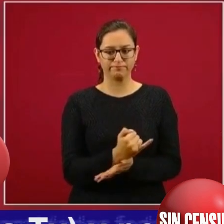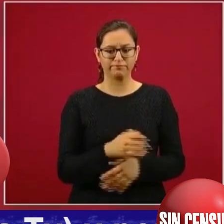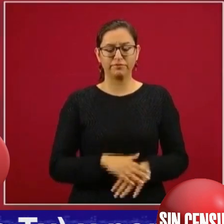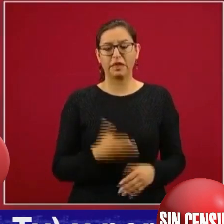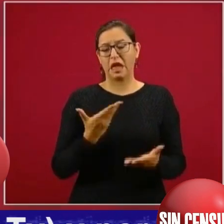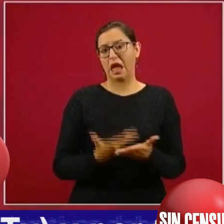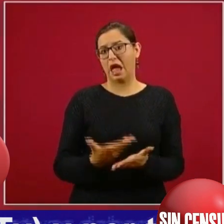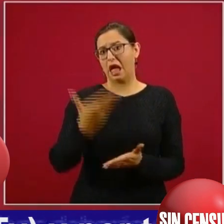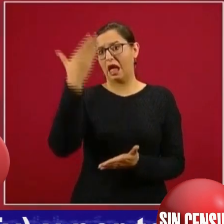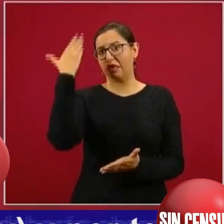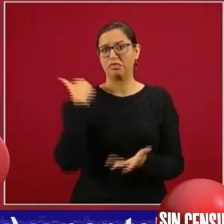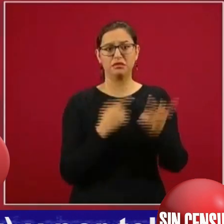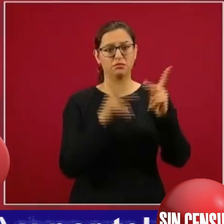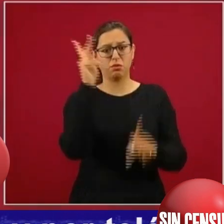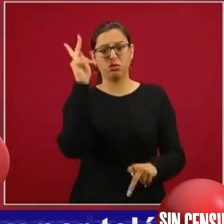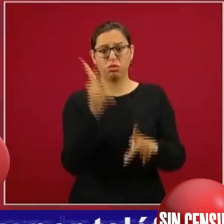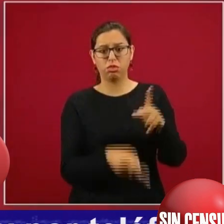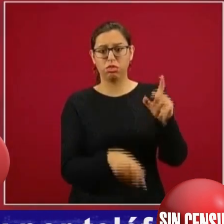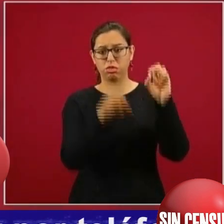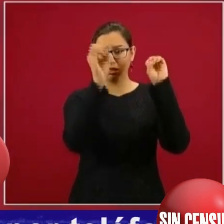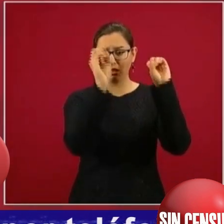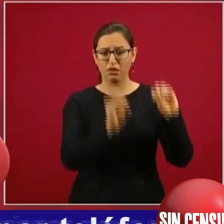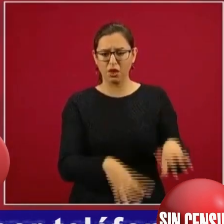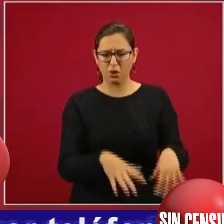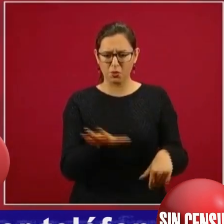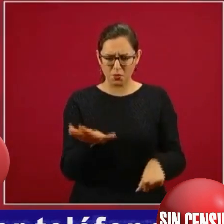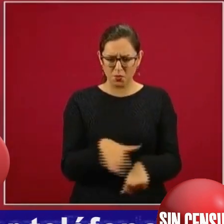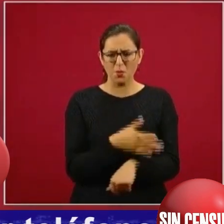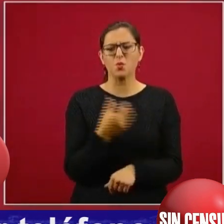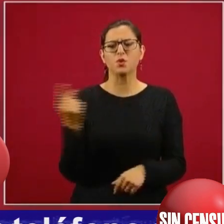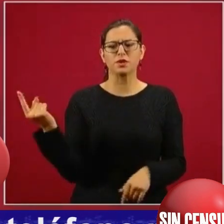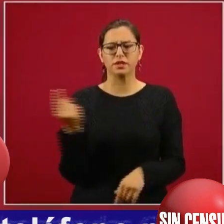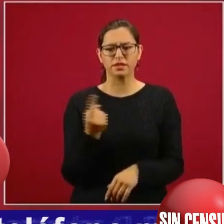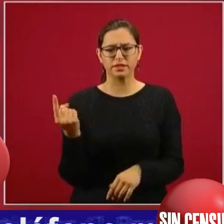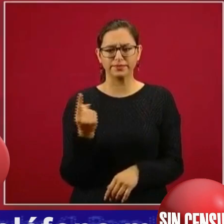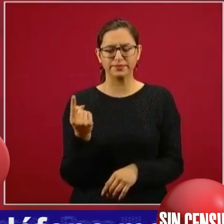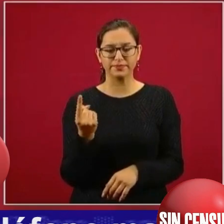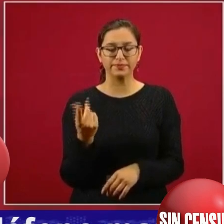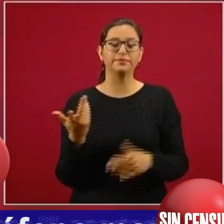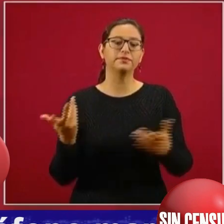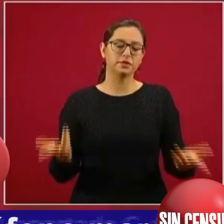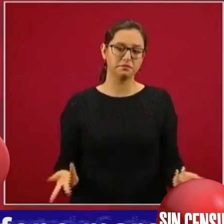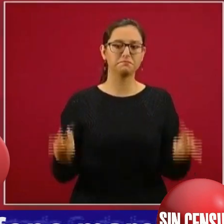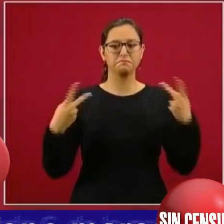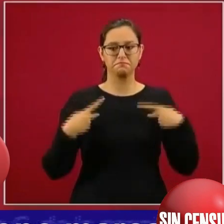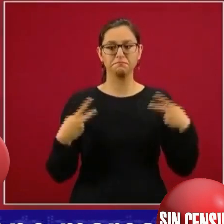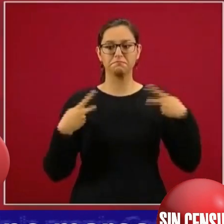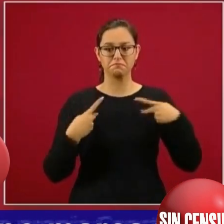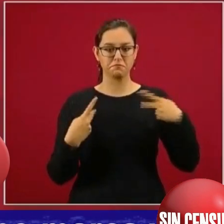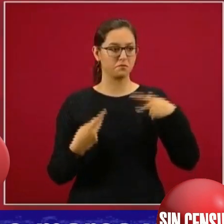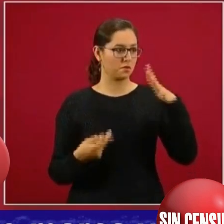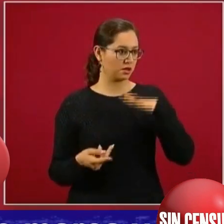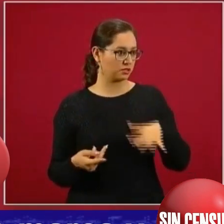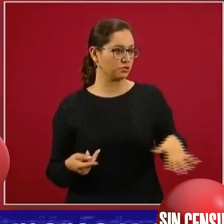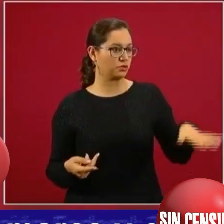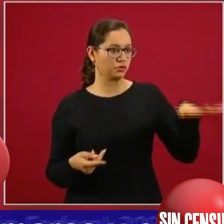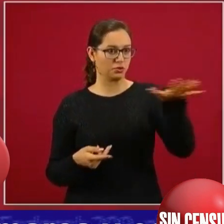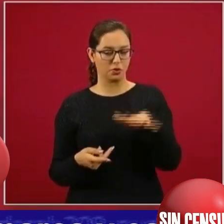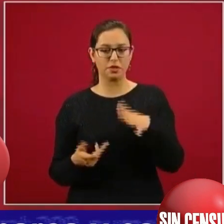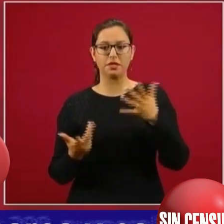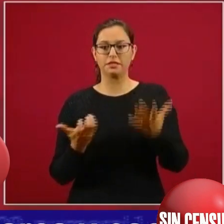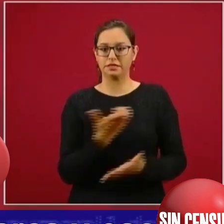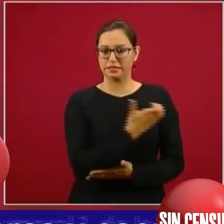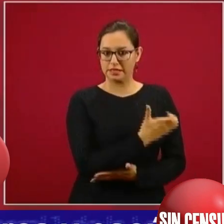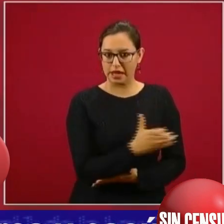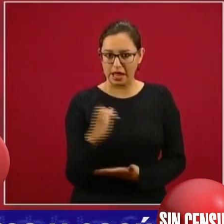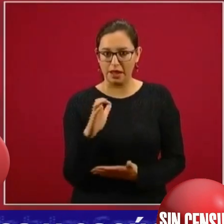demandas de campesinos,